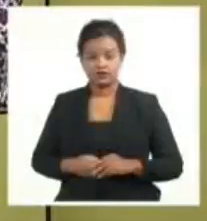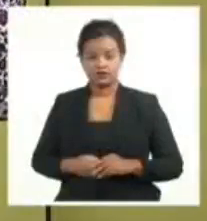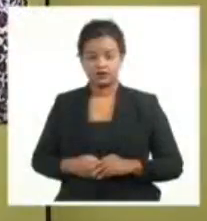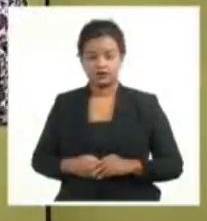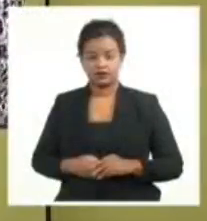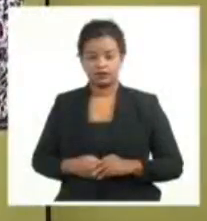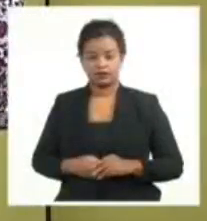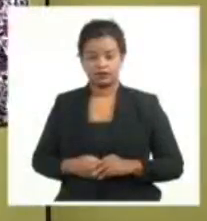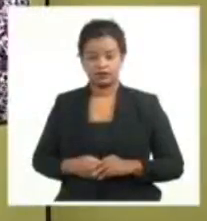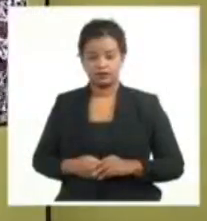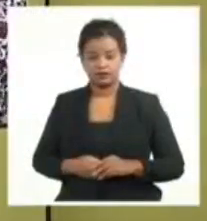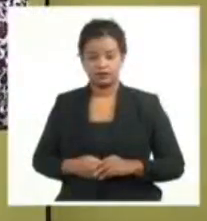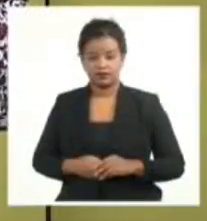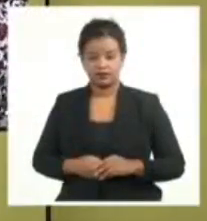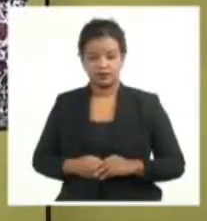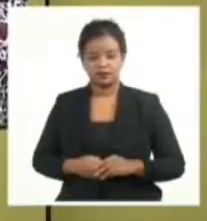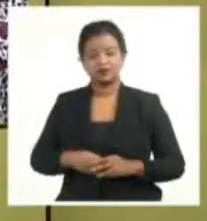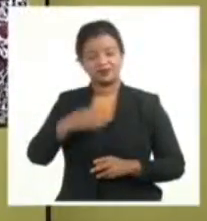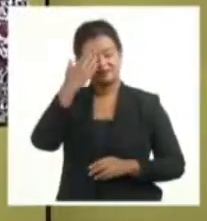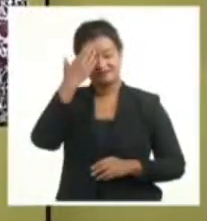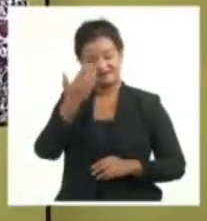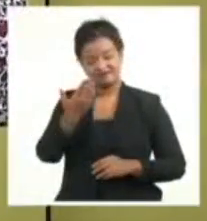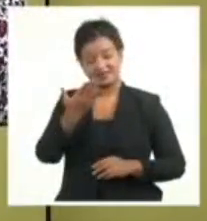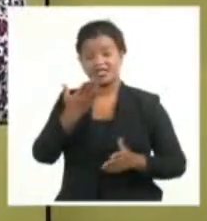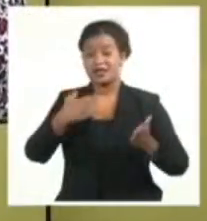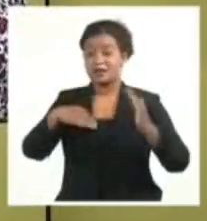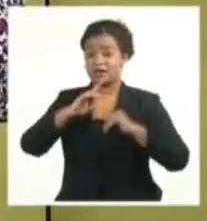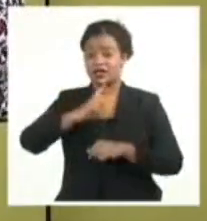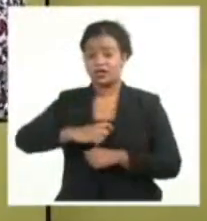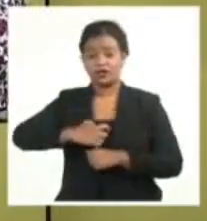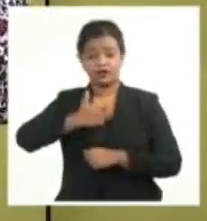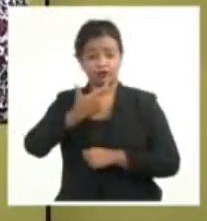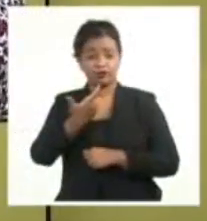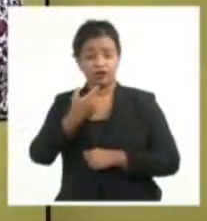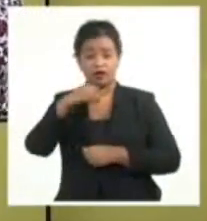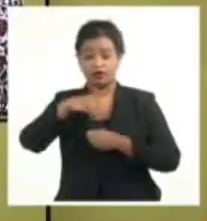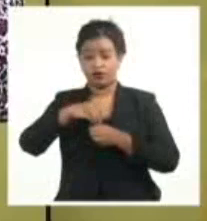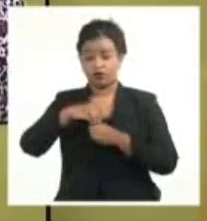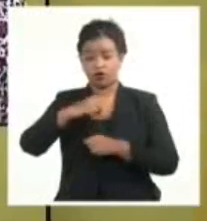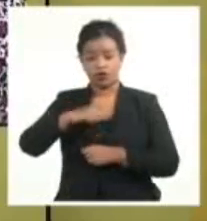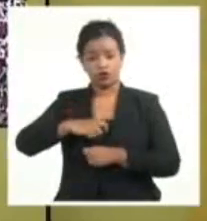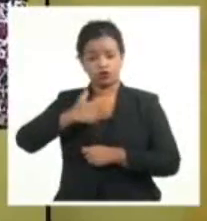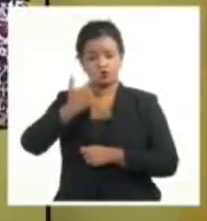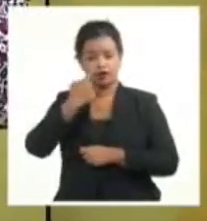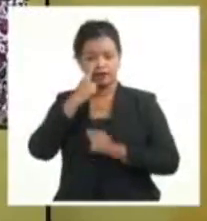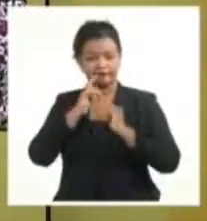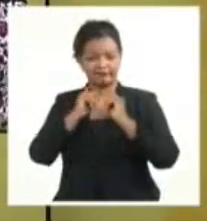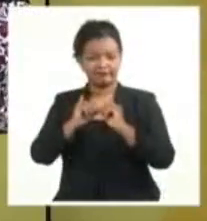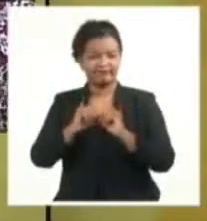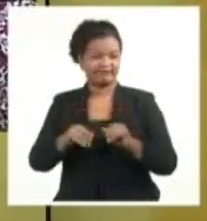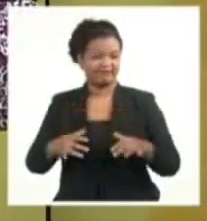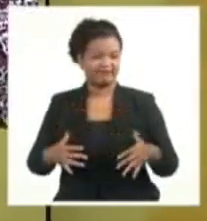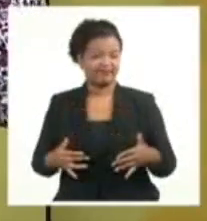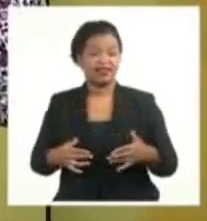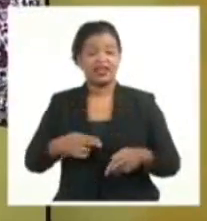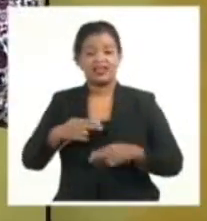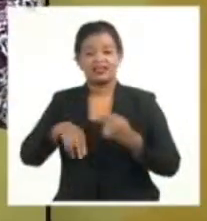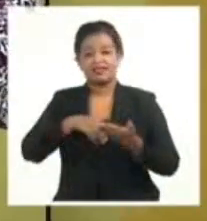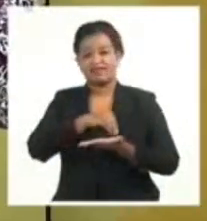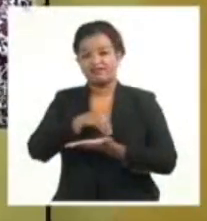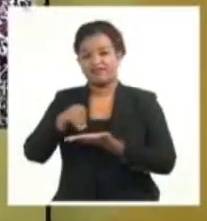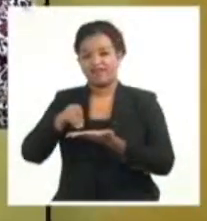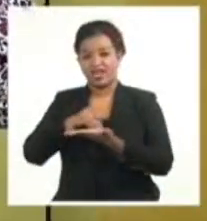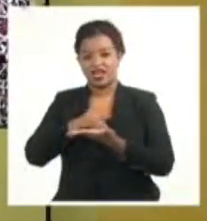Saludos, el Ministerio de Cultura y el Fondo Cubano de Bienes Culturales se complacen en anunciar la realización de la Feria Nacional de